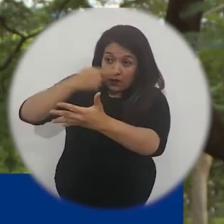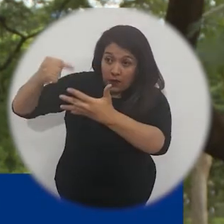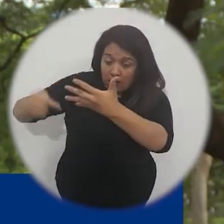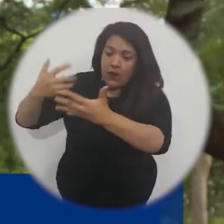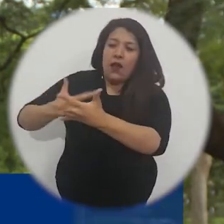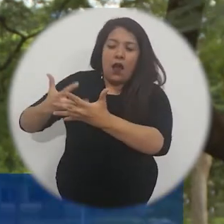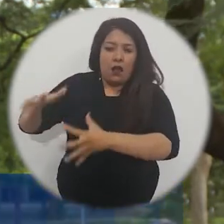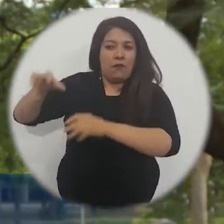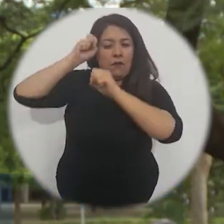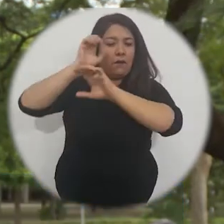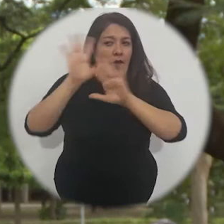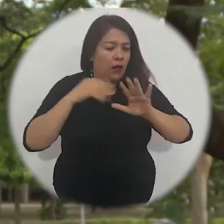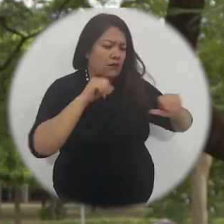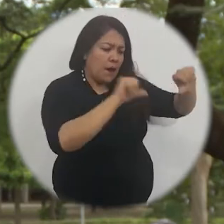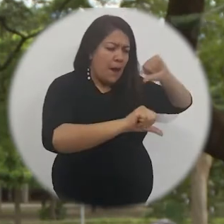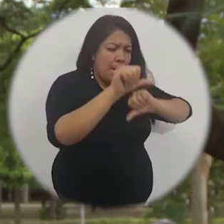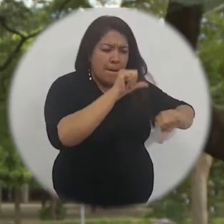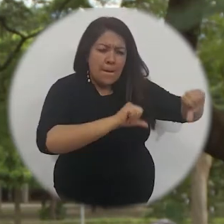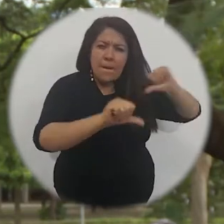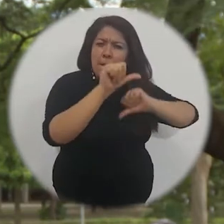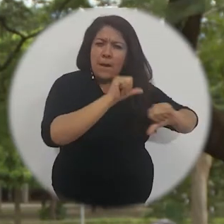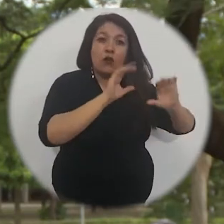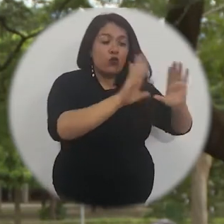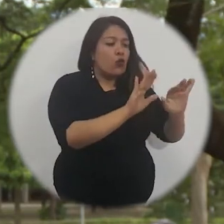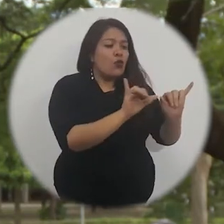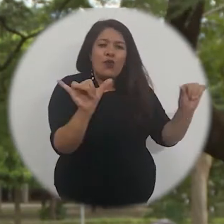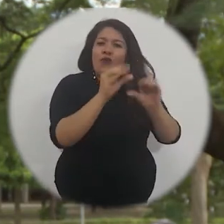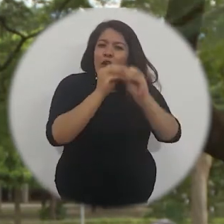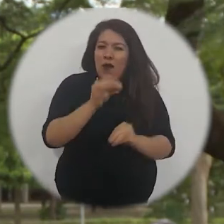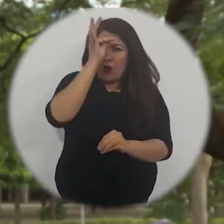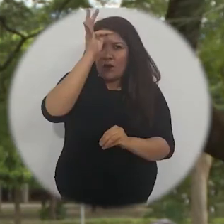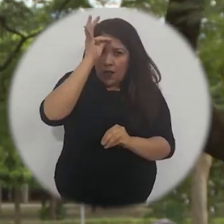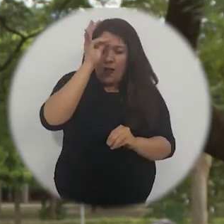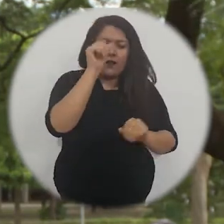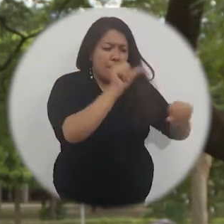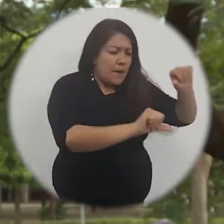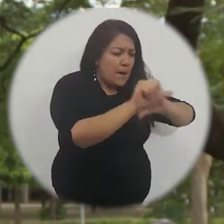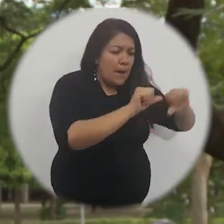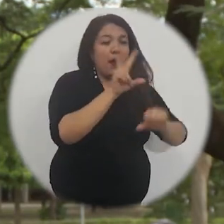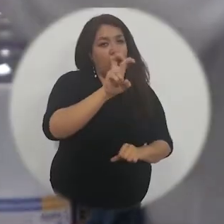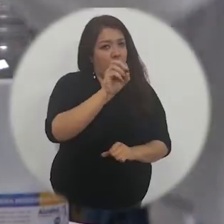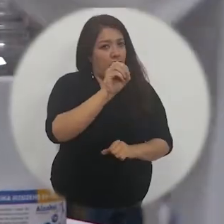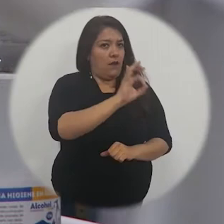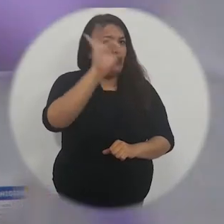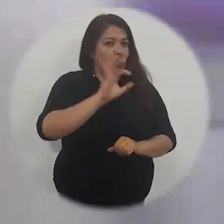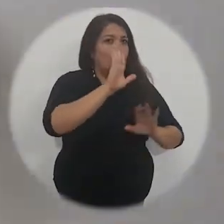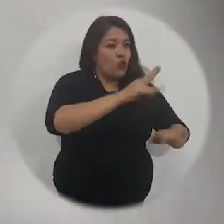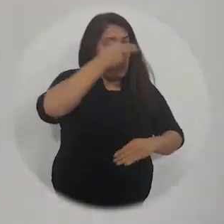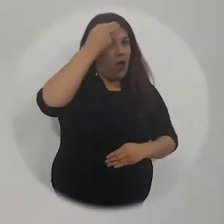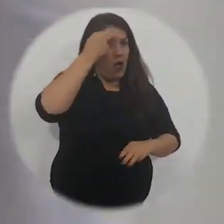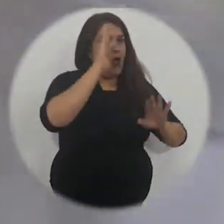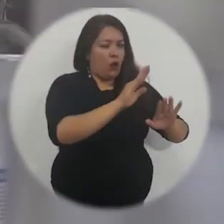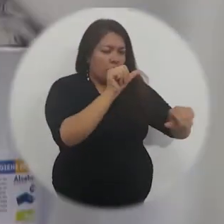en las recomendaciones de la Organización Mundial de la Salud. Este es un gel de grado